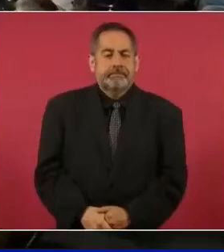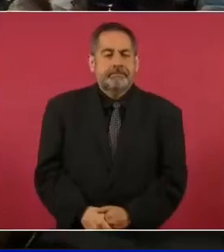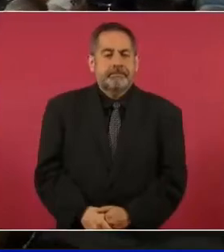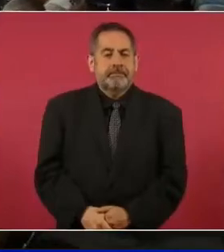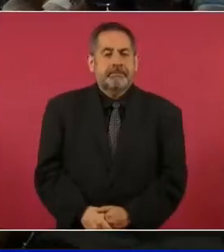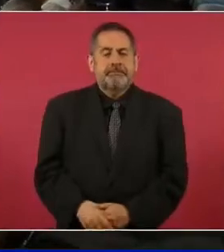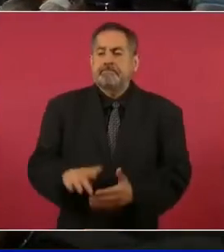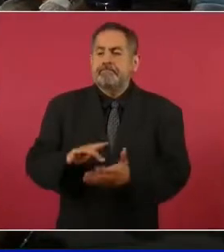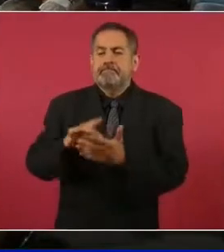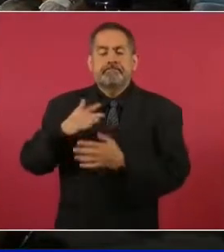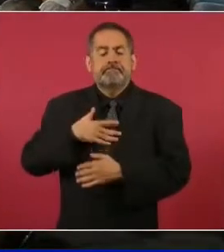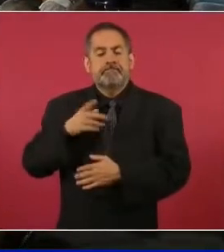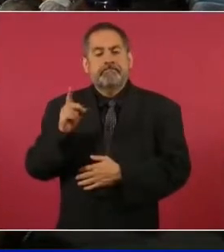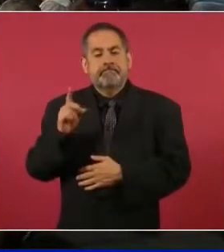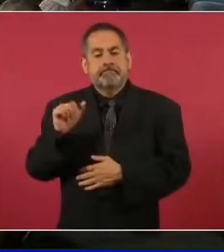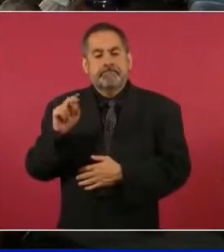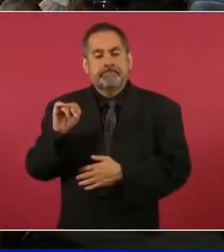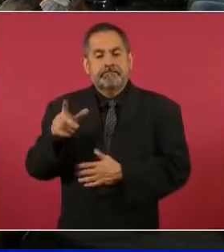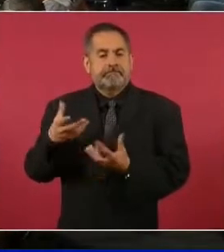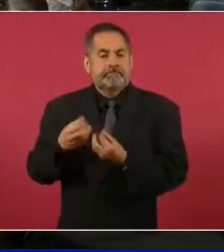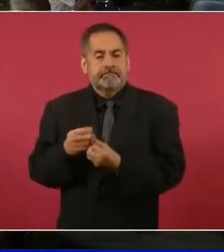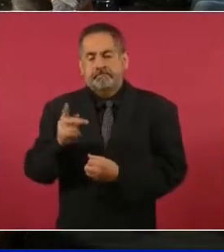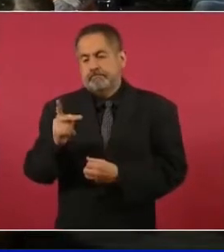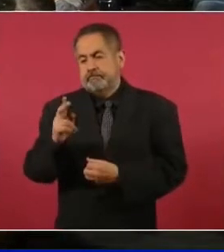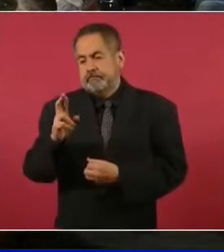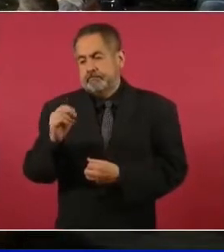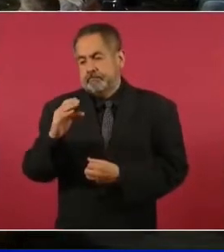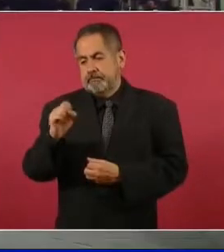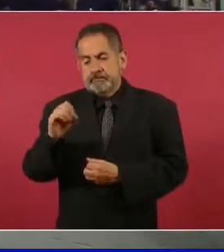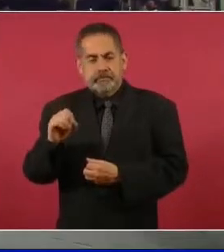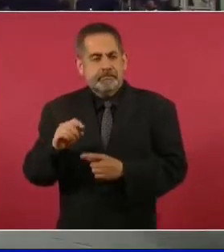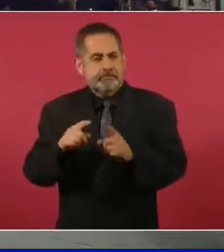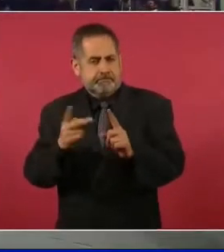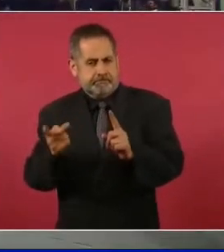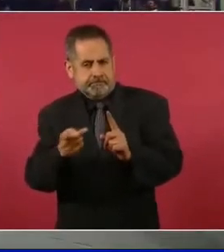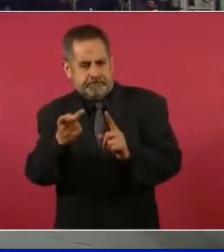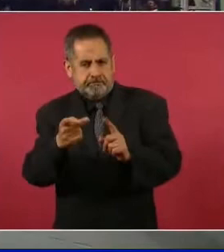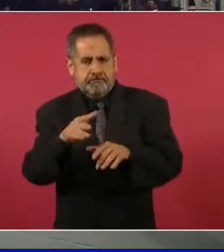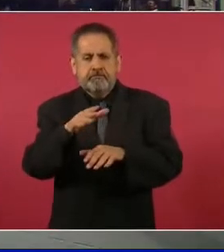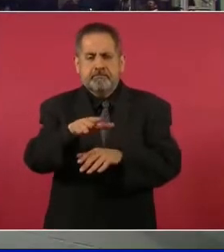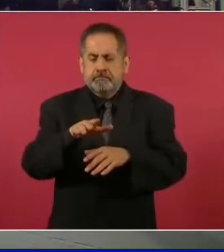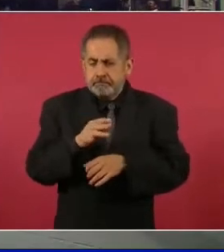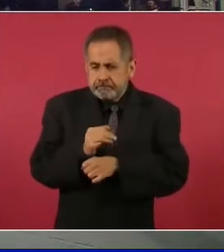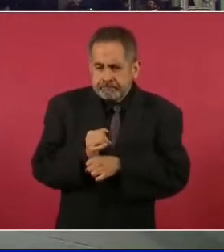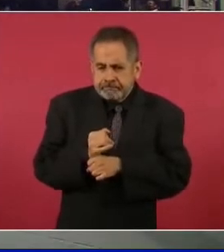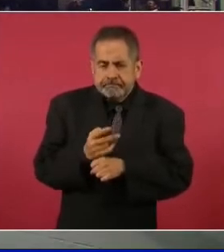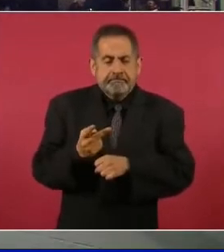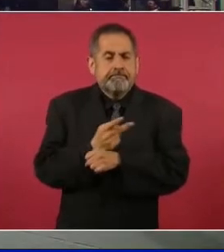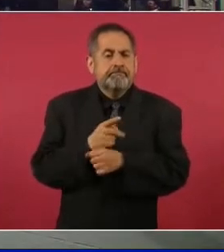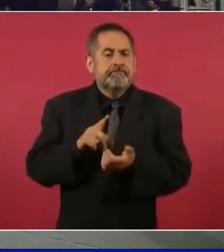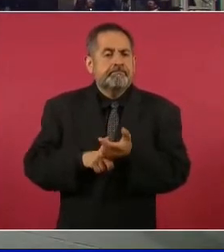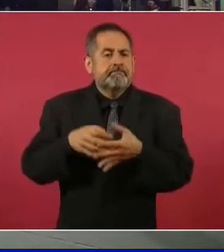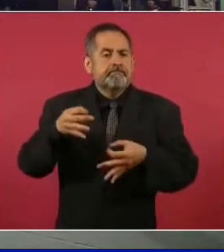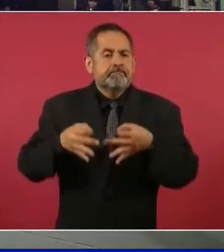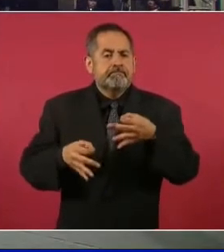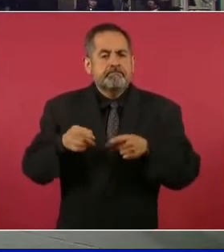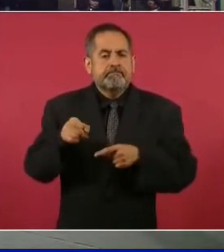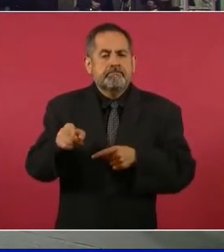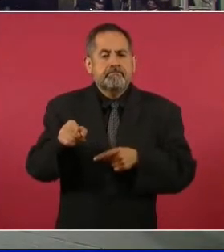Presidente, Dalila Escobar de Proceso. Primero, un tema que se da en el marco de esta investigación, este proceso judicial…